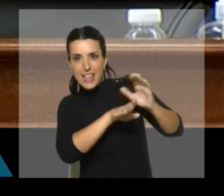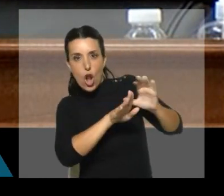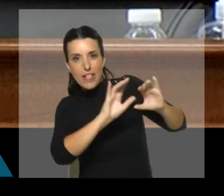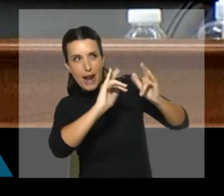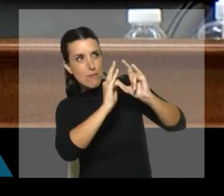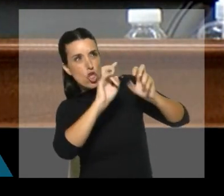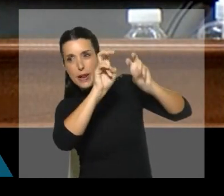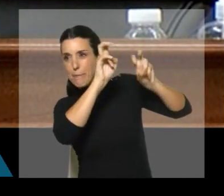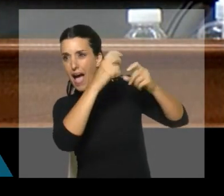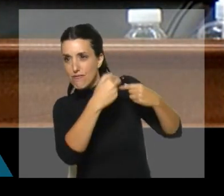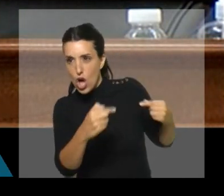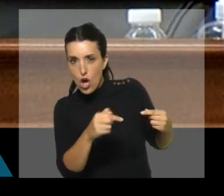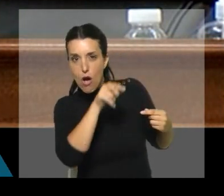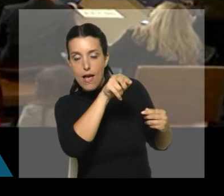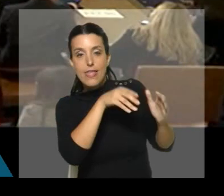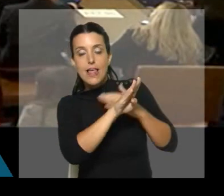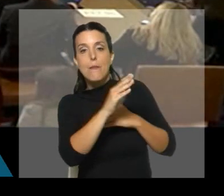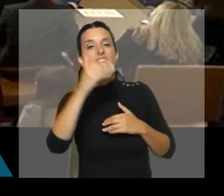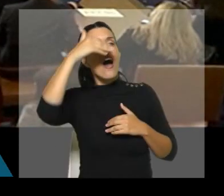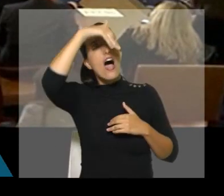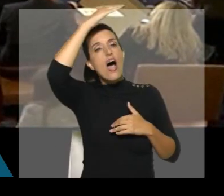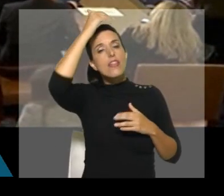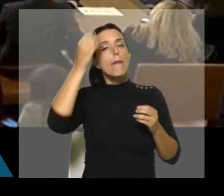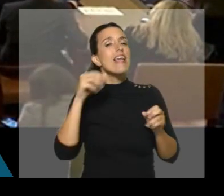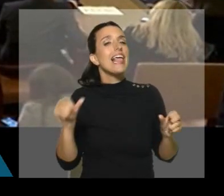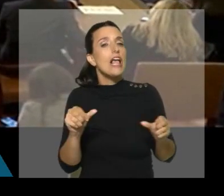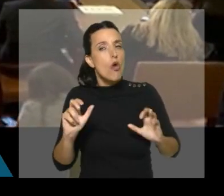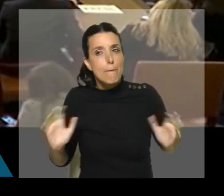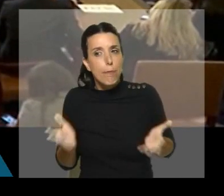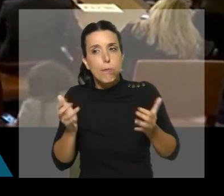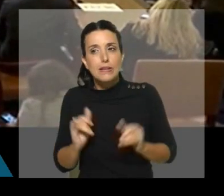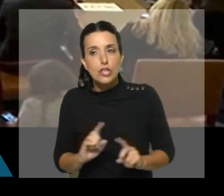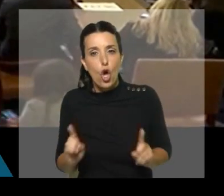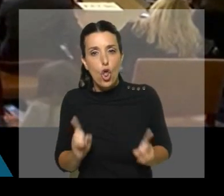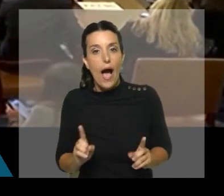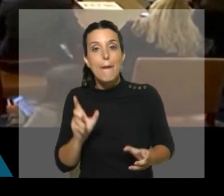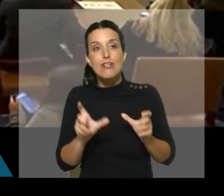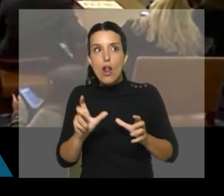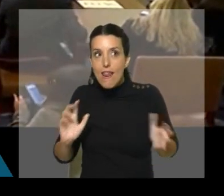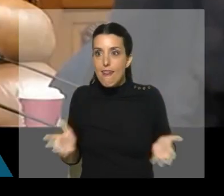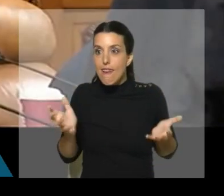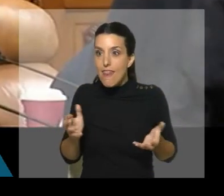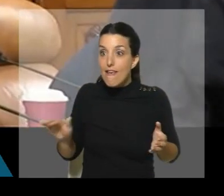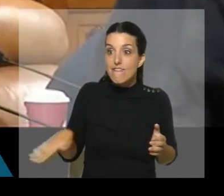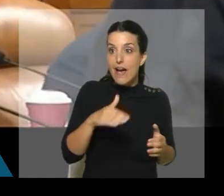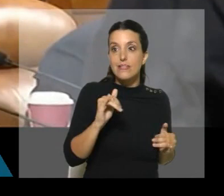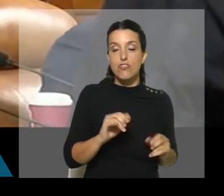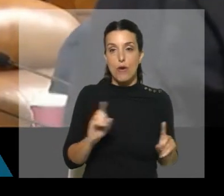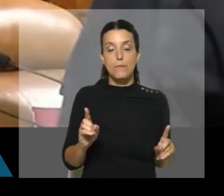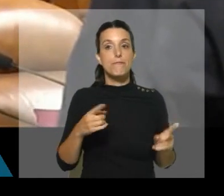Trump, en esos episodios. Y las principales conclusiones, para ir respondiendo a tu pregunta, Leo,